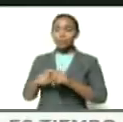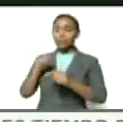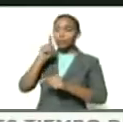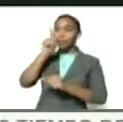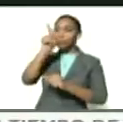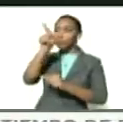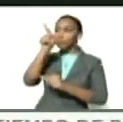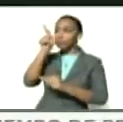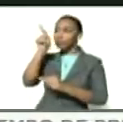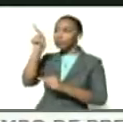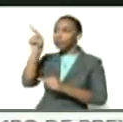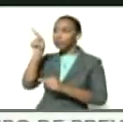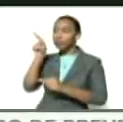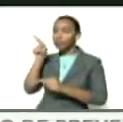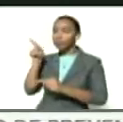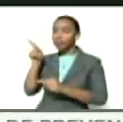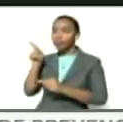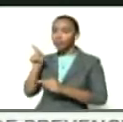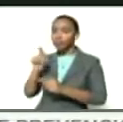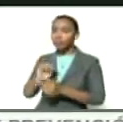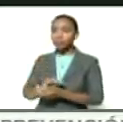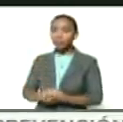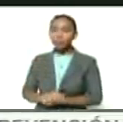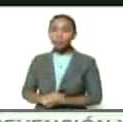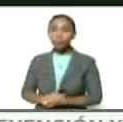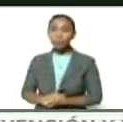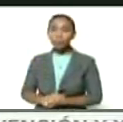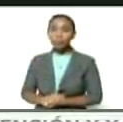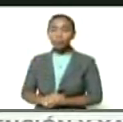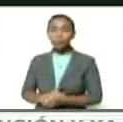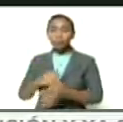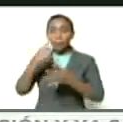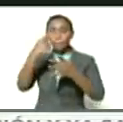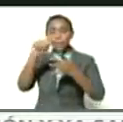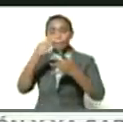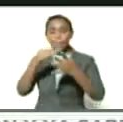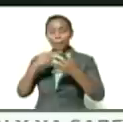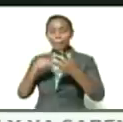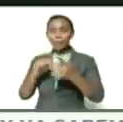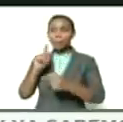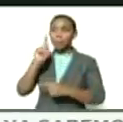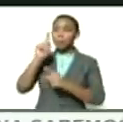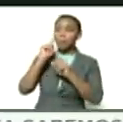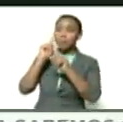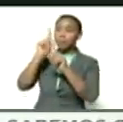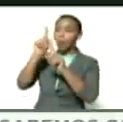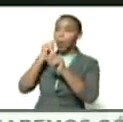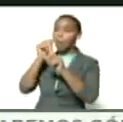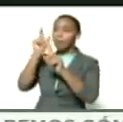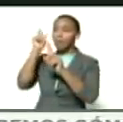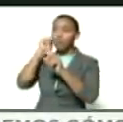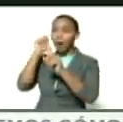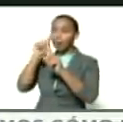Valdayo Manuel Alfredo Rosa Becerra Ramón López